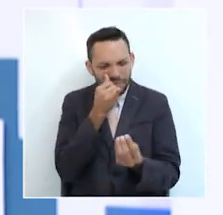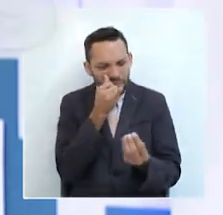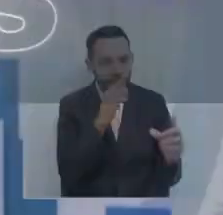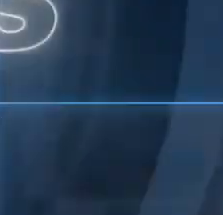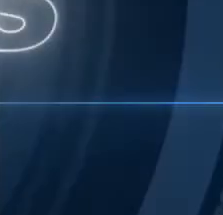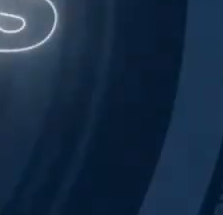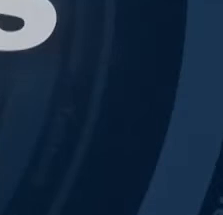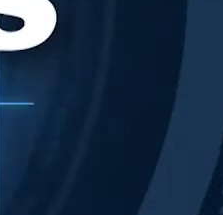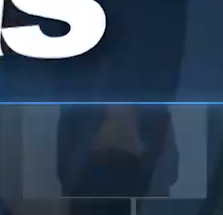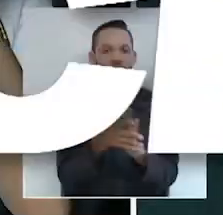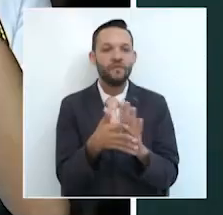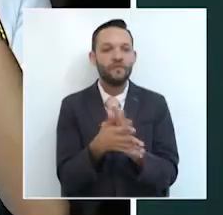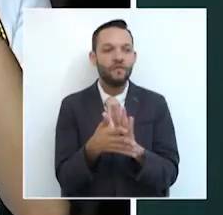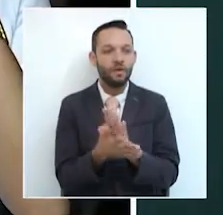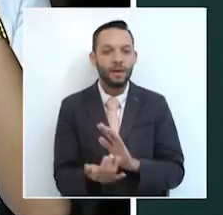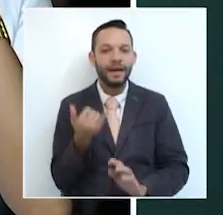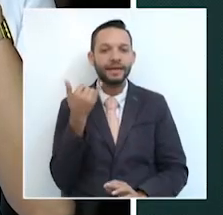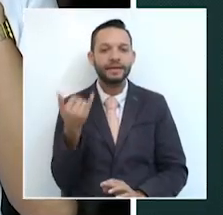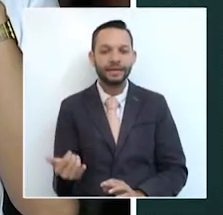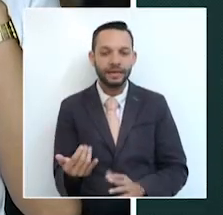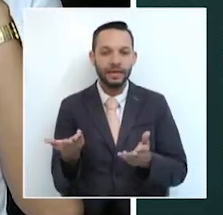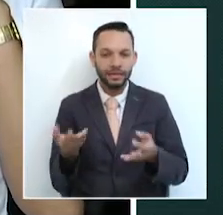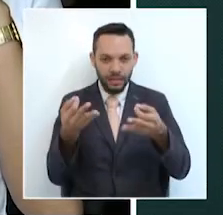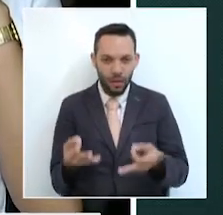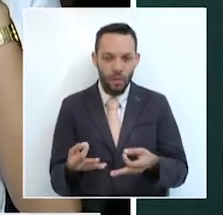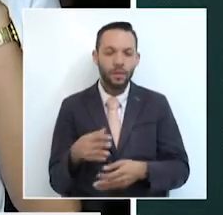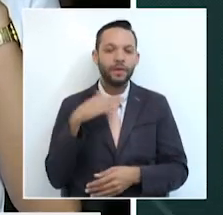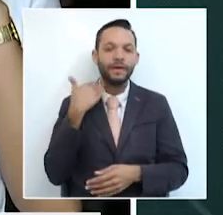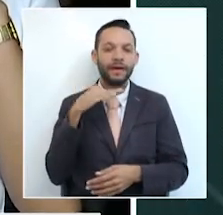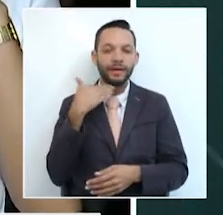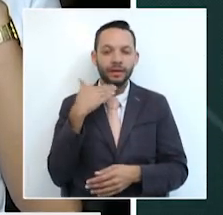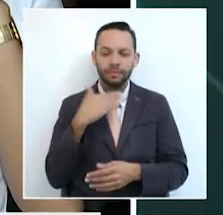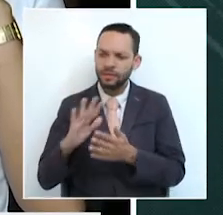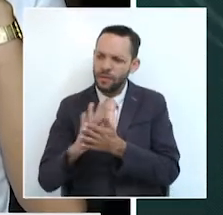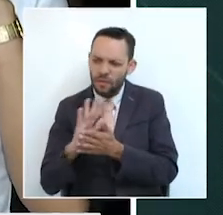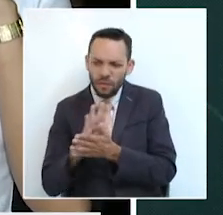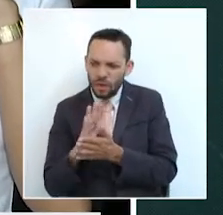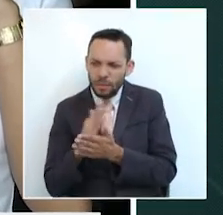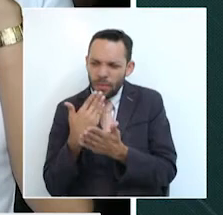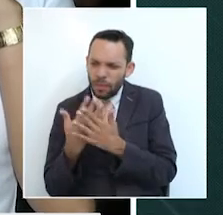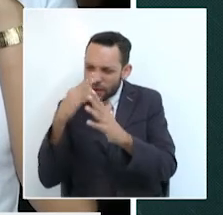información que se está presentando allí en la capital del departamento del Quindío. Diana, usted con todos los detalles.